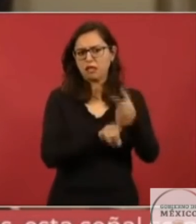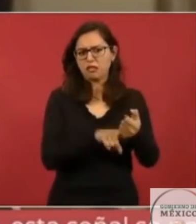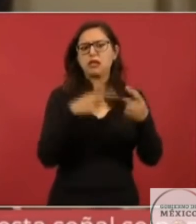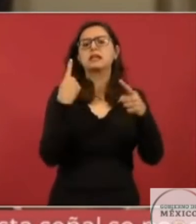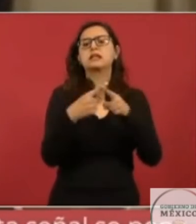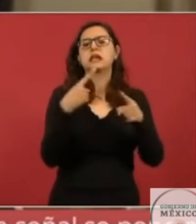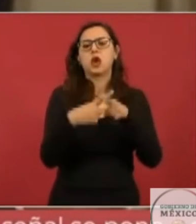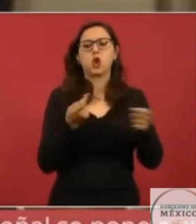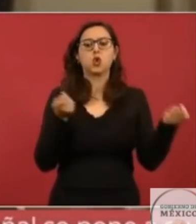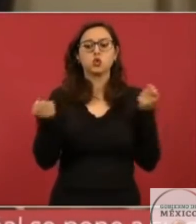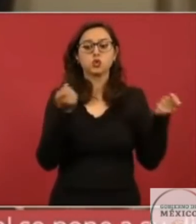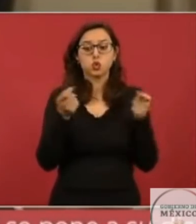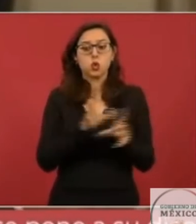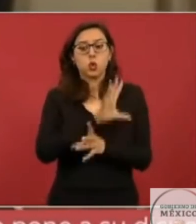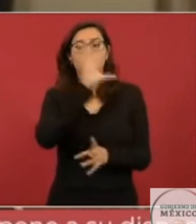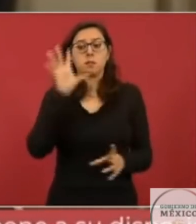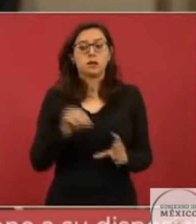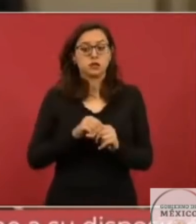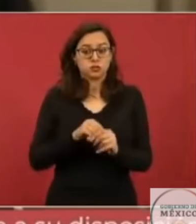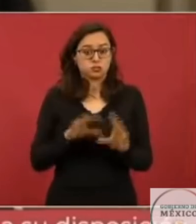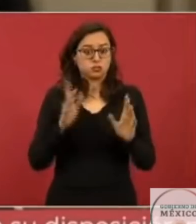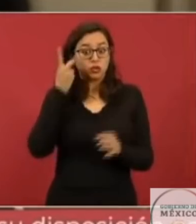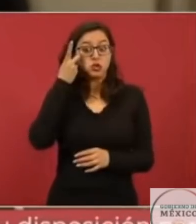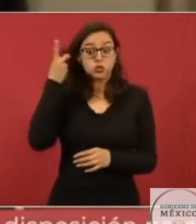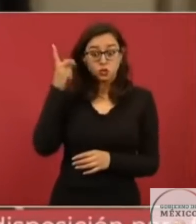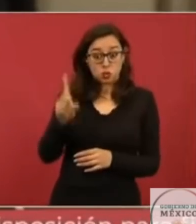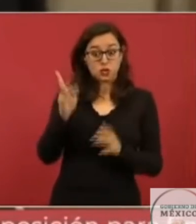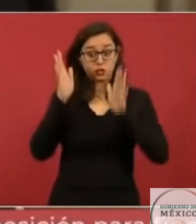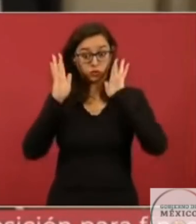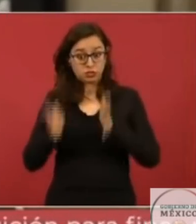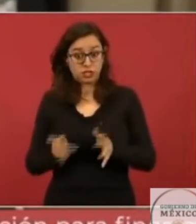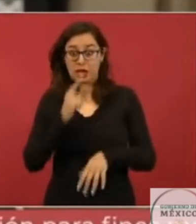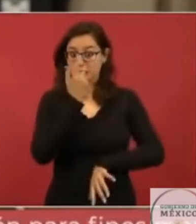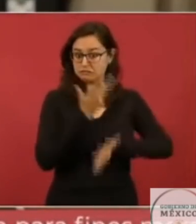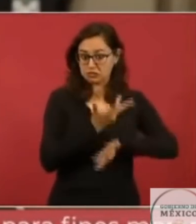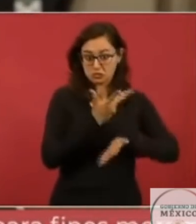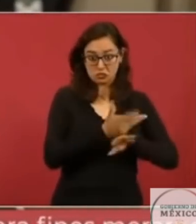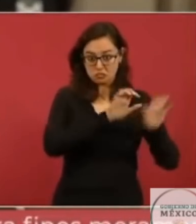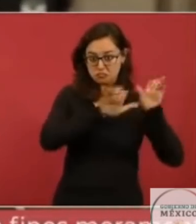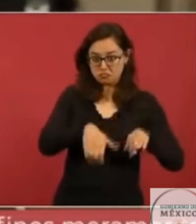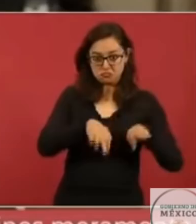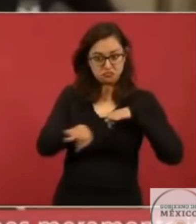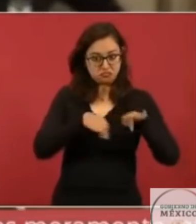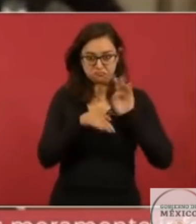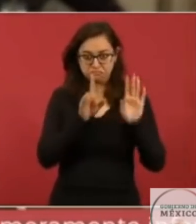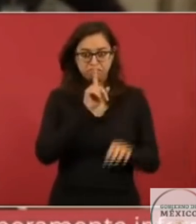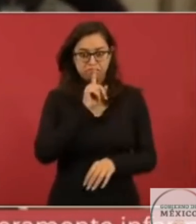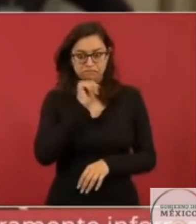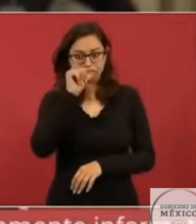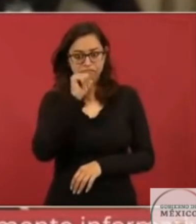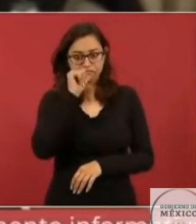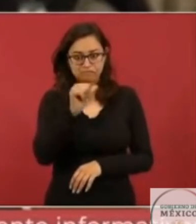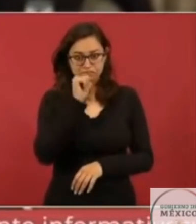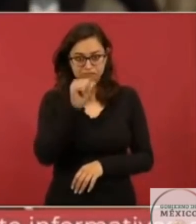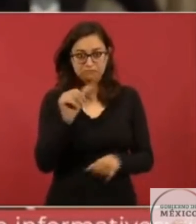dominio, ya que es el dueño, ya no tiene que coparticipar con su socio norteamericano, del beneficio de la propia